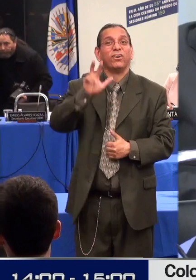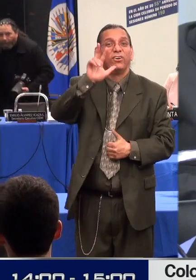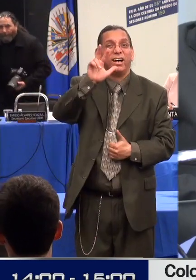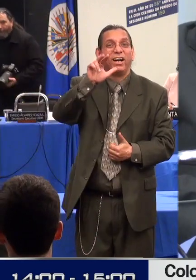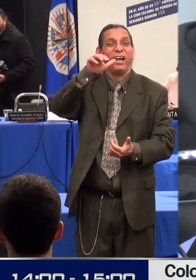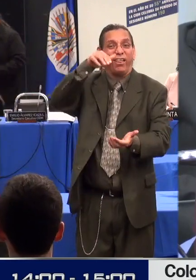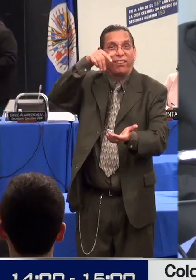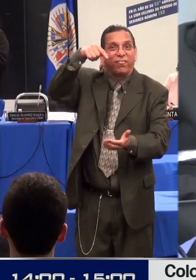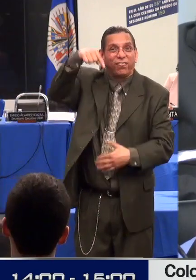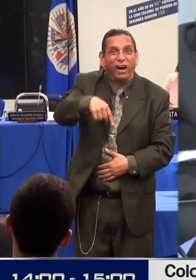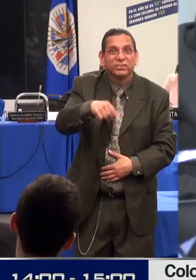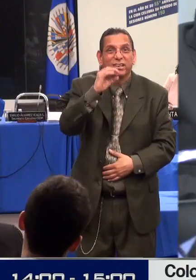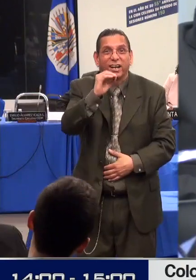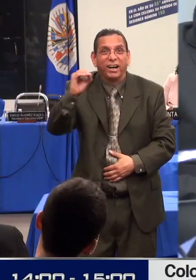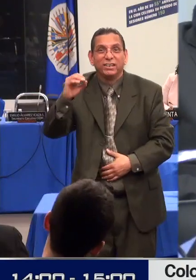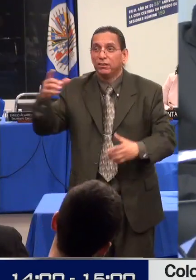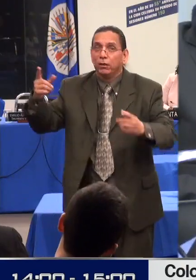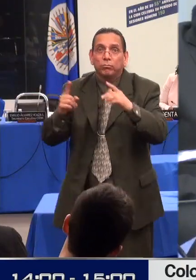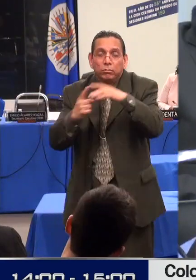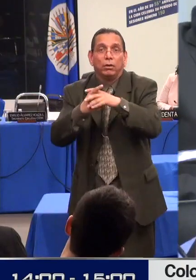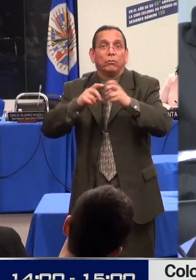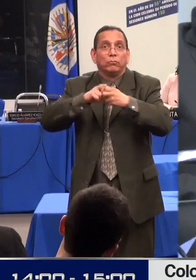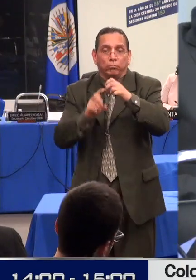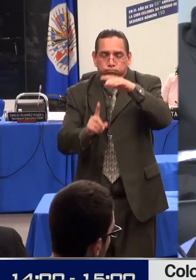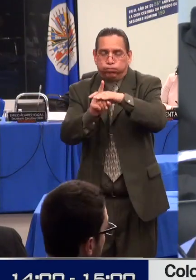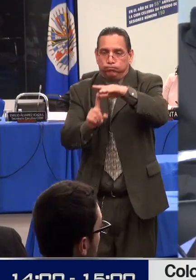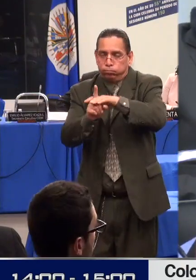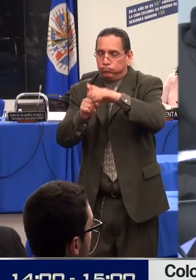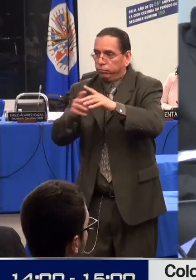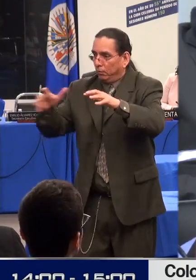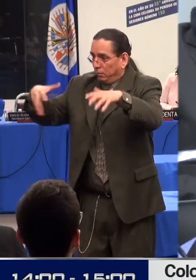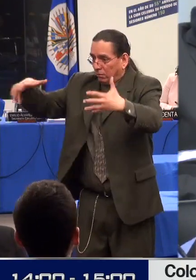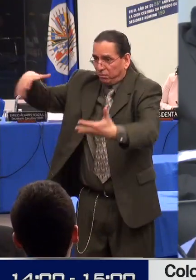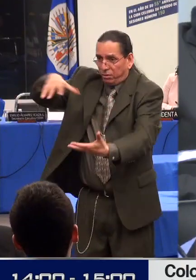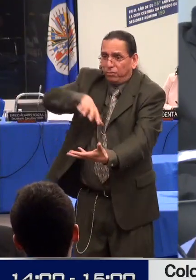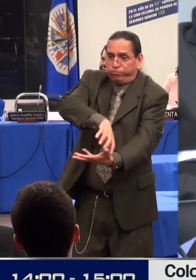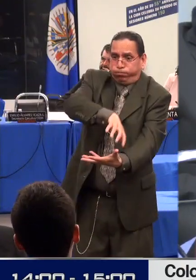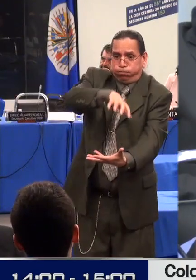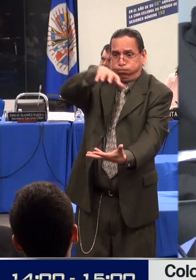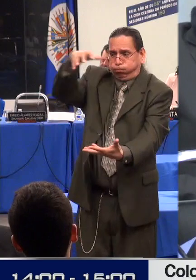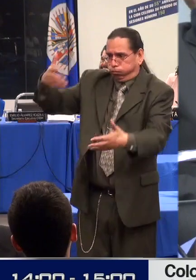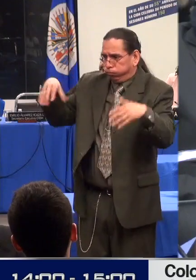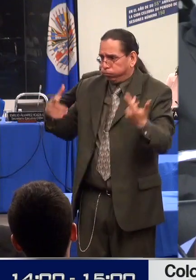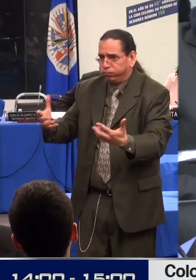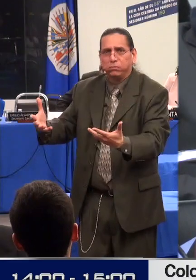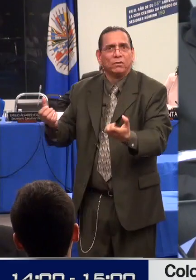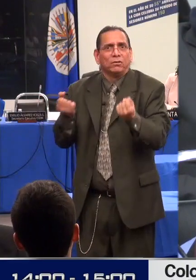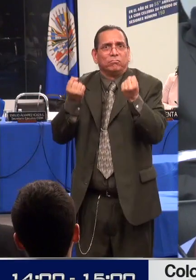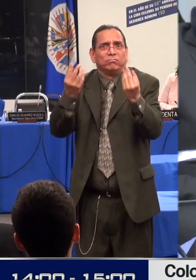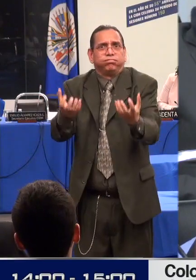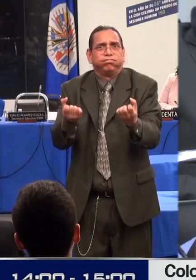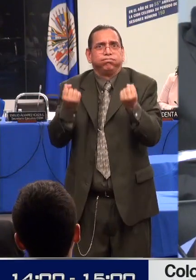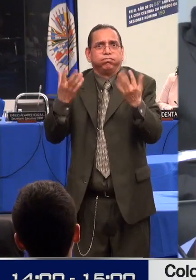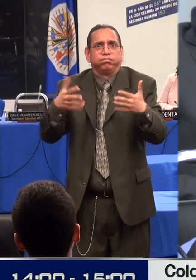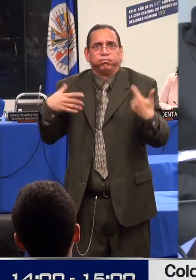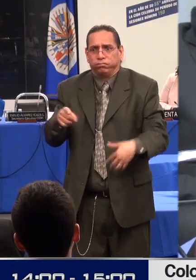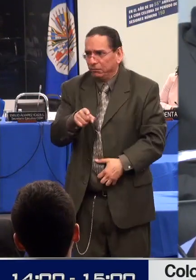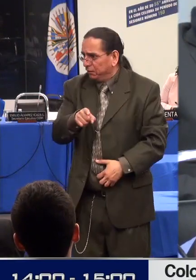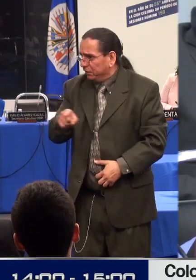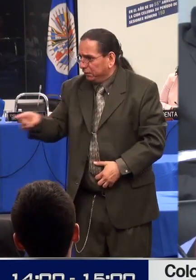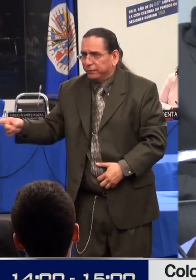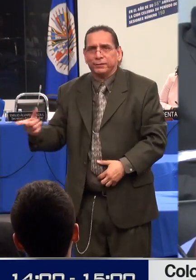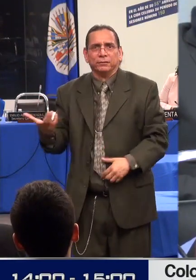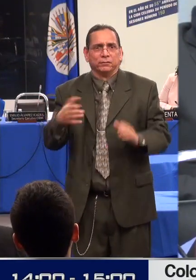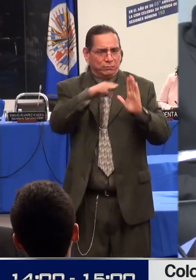de jurisdicción voluntaria, y por tanto, la persona que será declarada interdicta no puede oponerse a su propia interdicción.